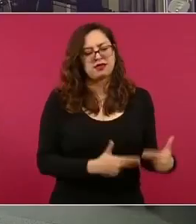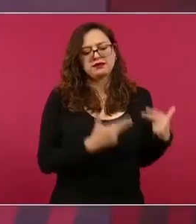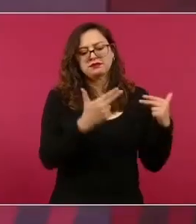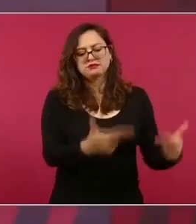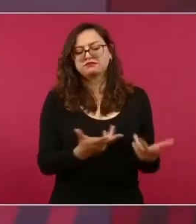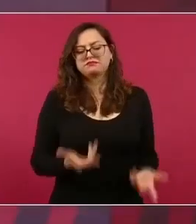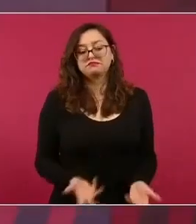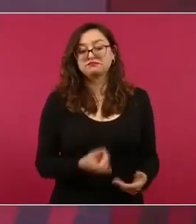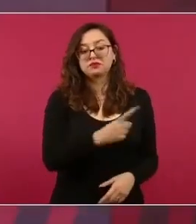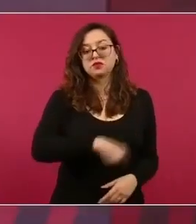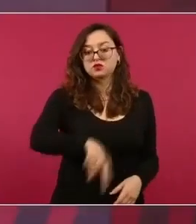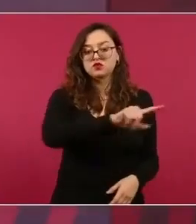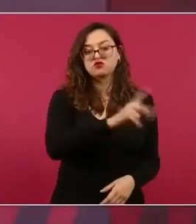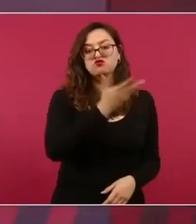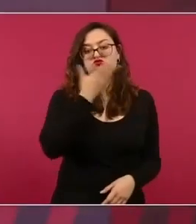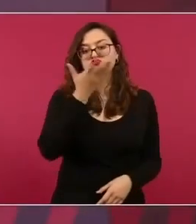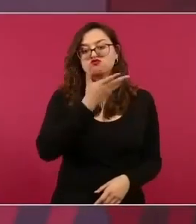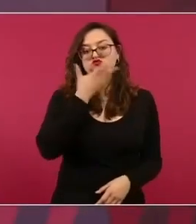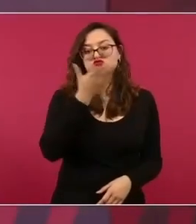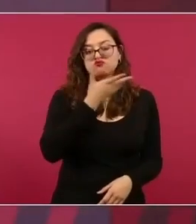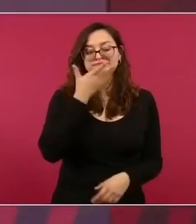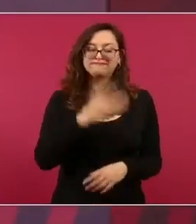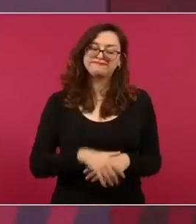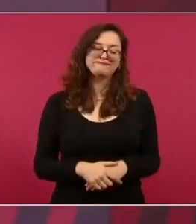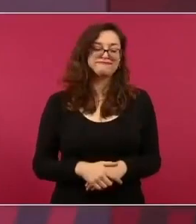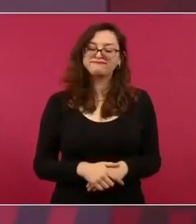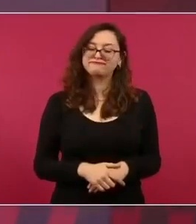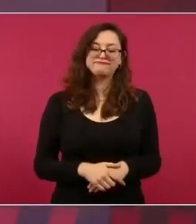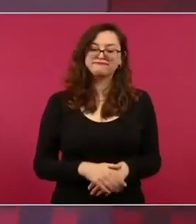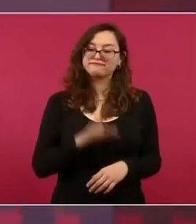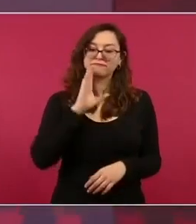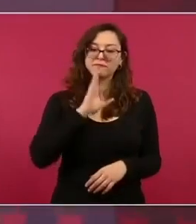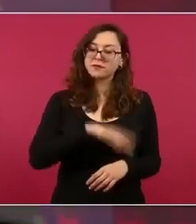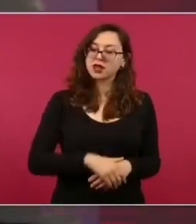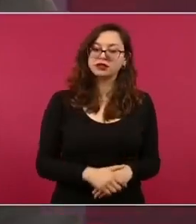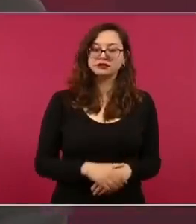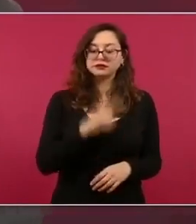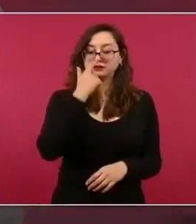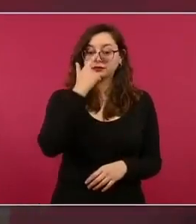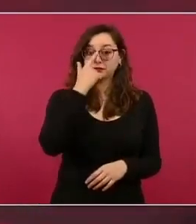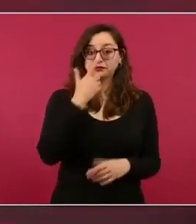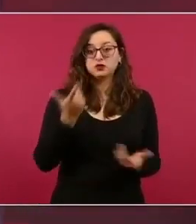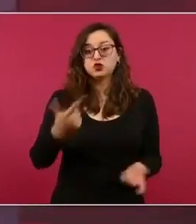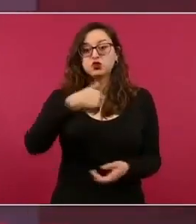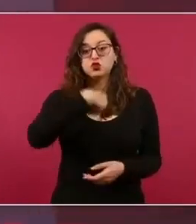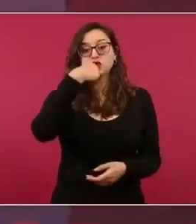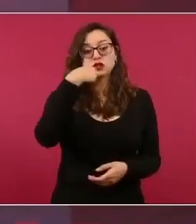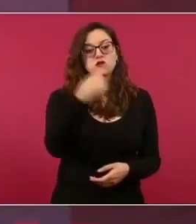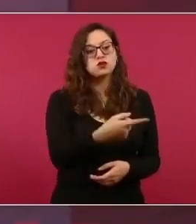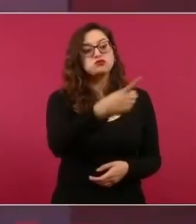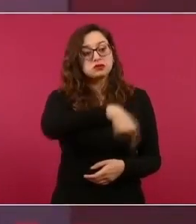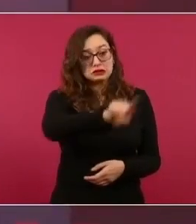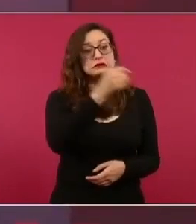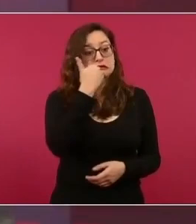acostumbrados. Y nosotros lo que les decimos es que se vayan a robar más